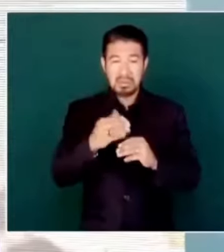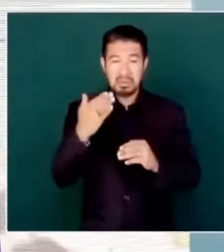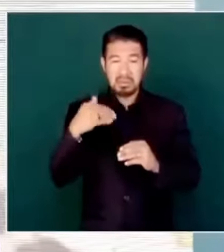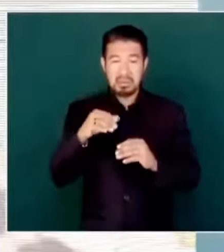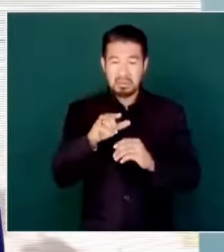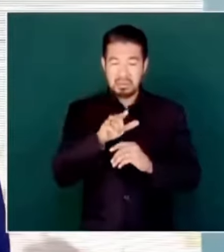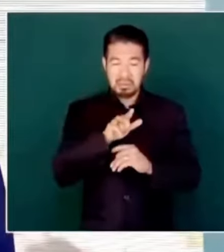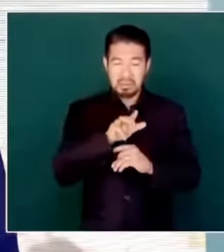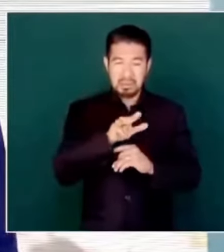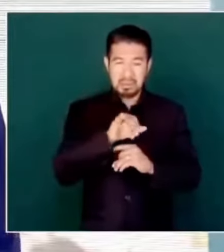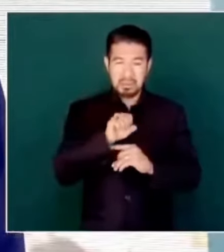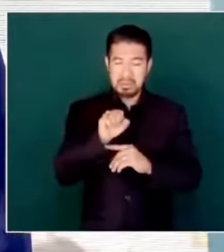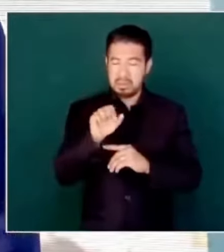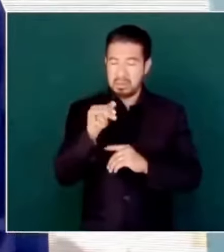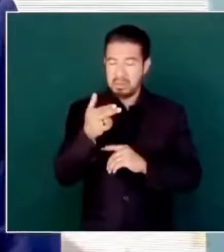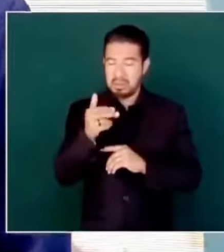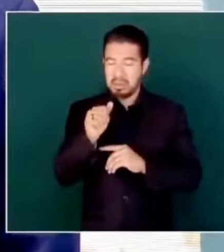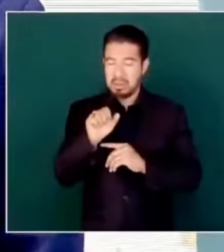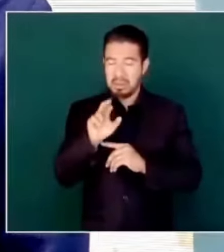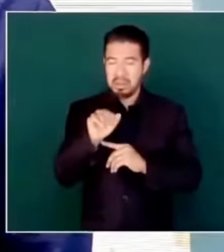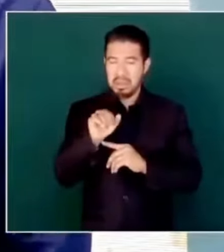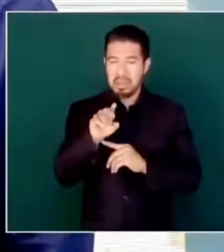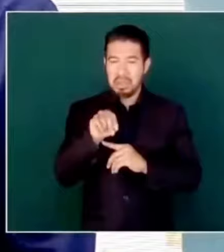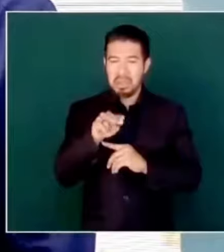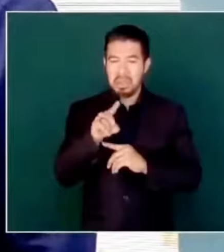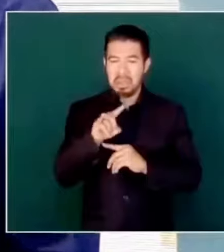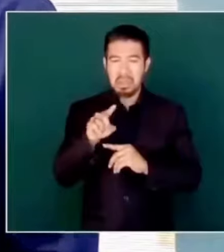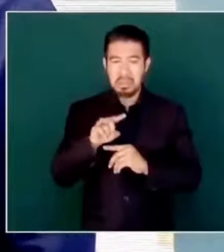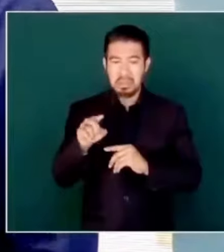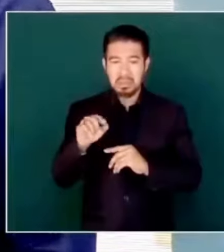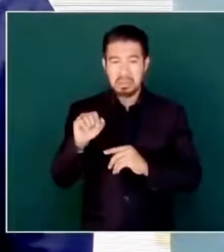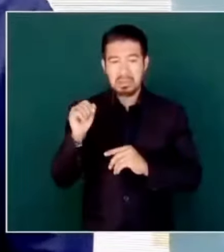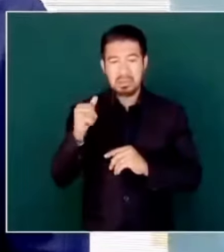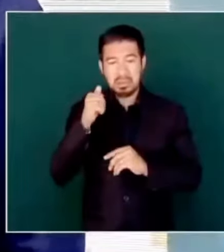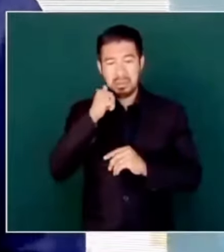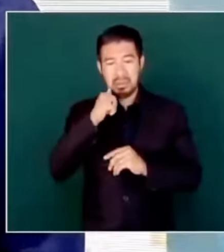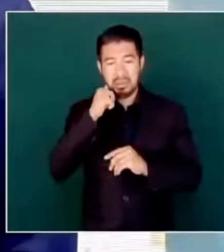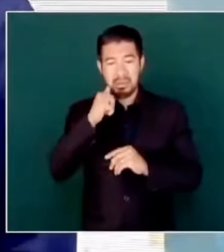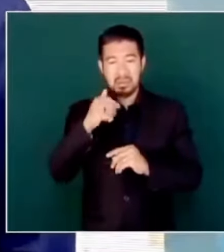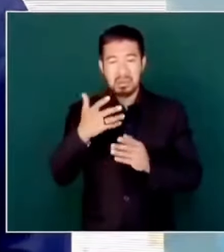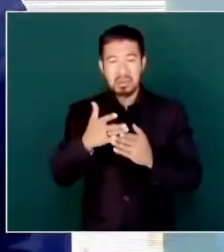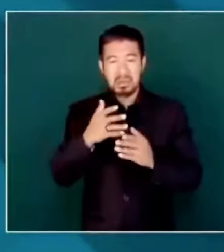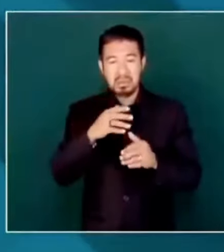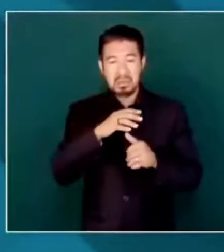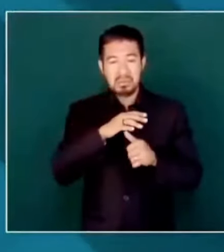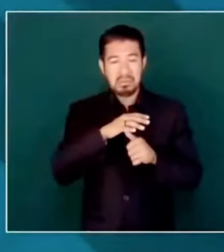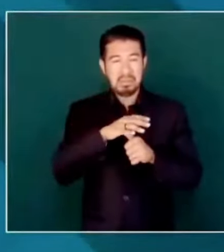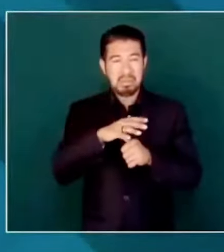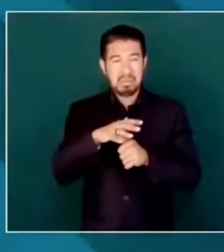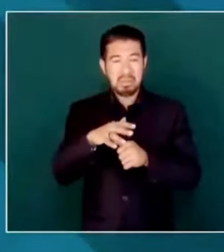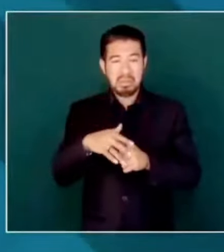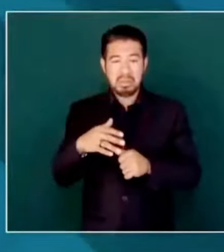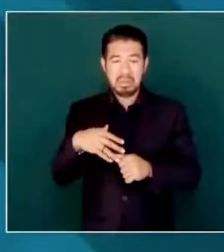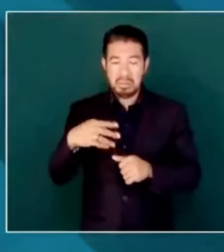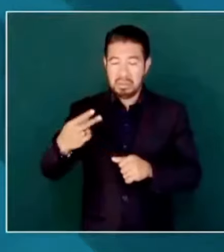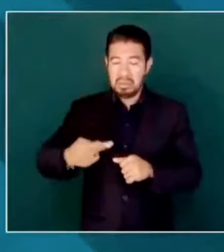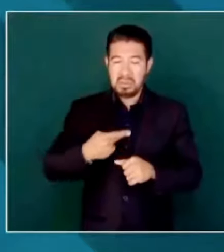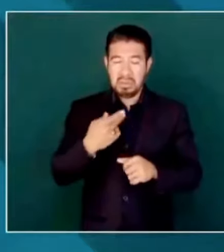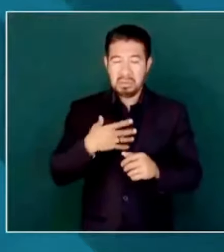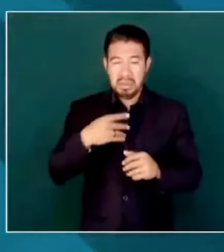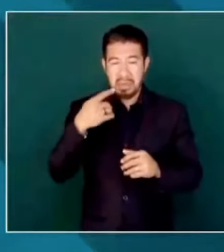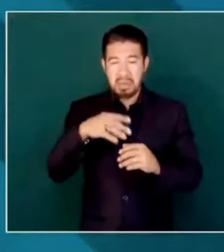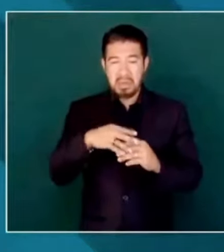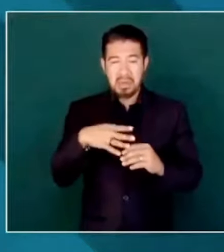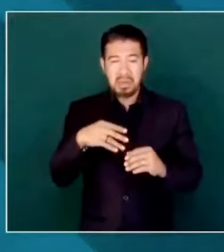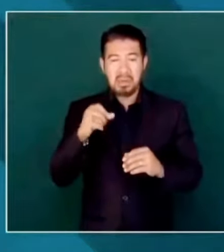Hernández, en una entrevista, me preguntó que si seguían los vuelos rasantes en Chiapas, porque